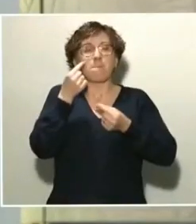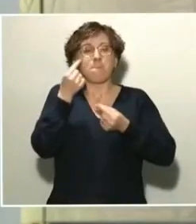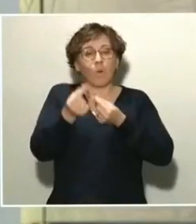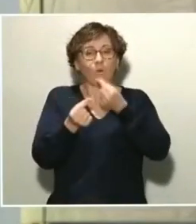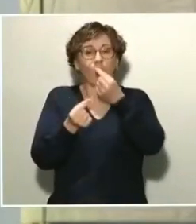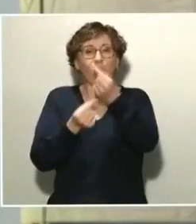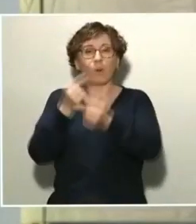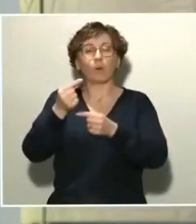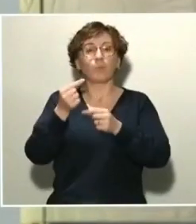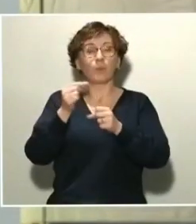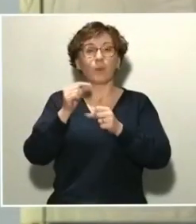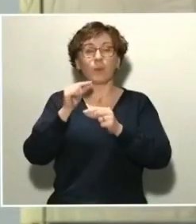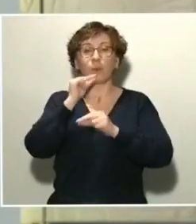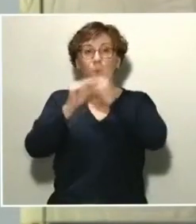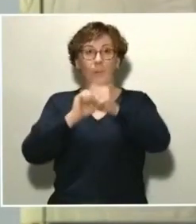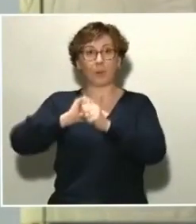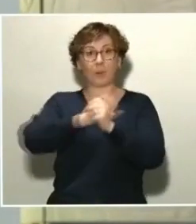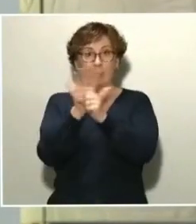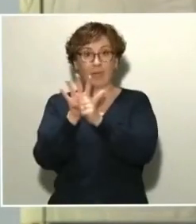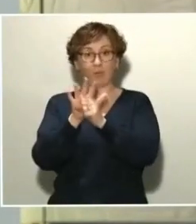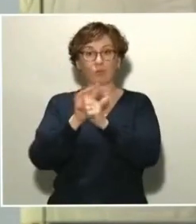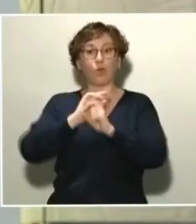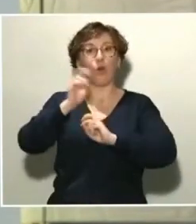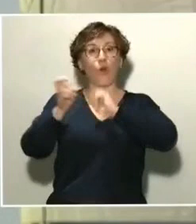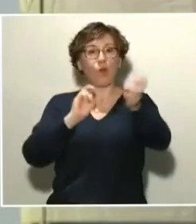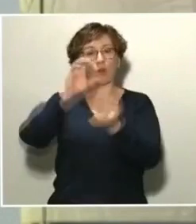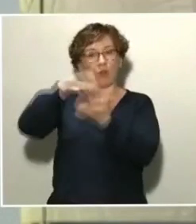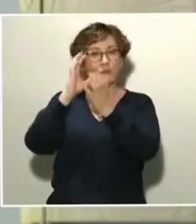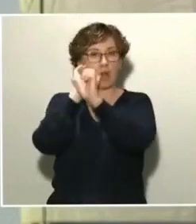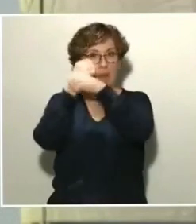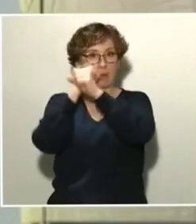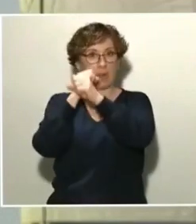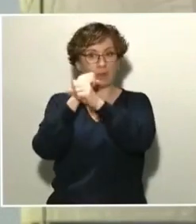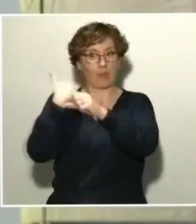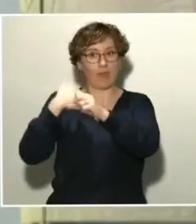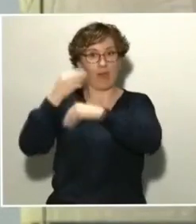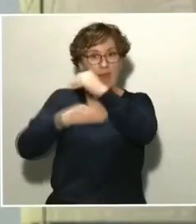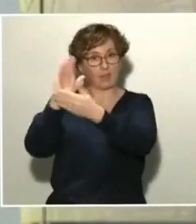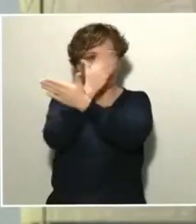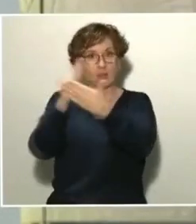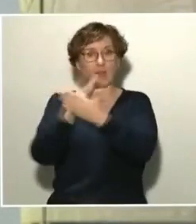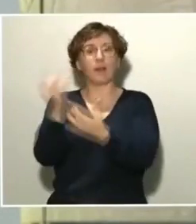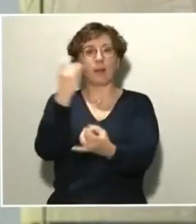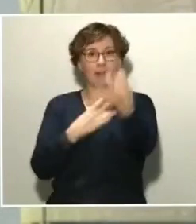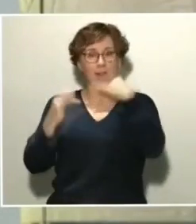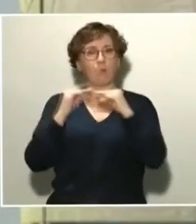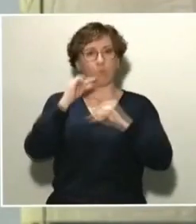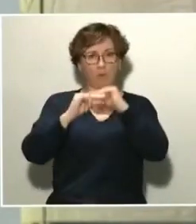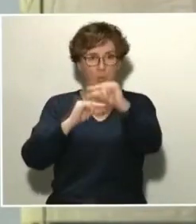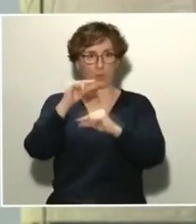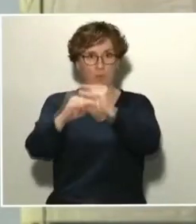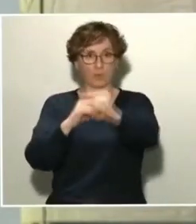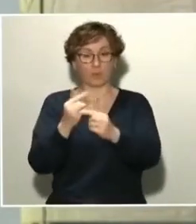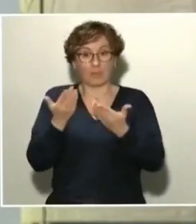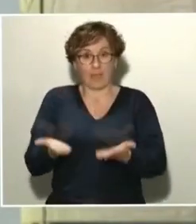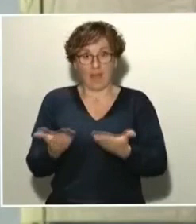sintetizados desde otro laboratorio colaborador con ellos. Están haciendo ya las pruebas para